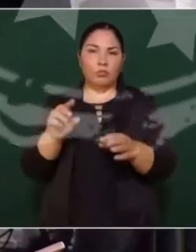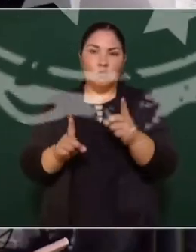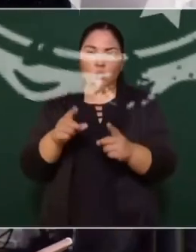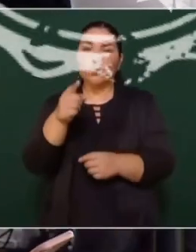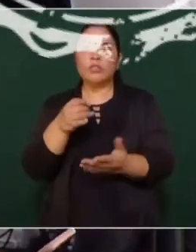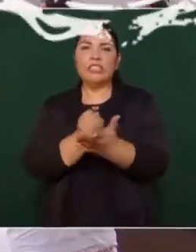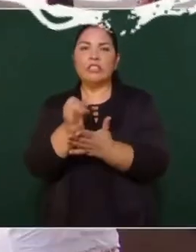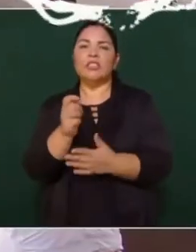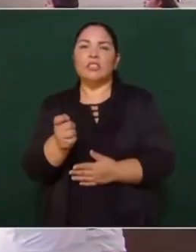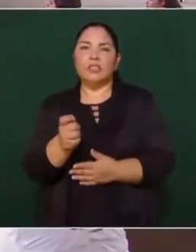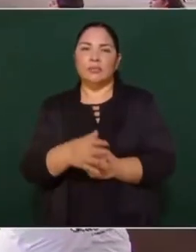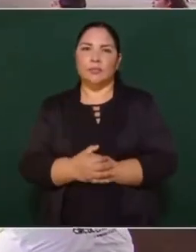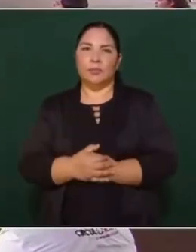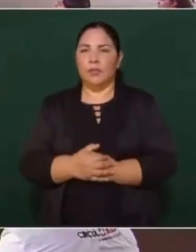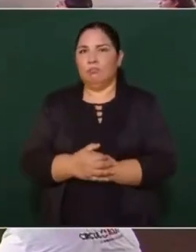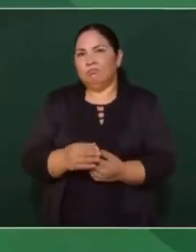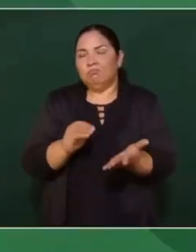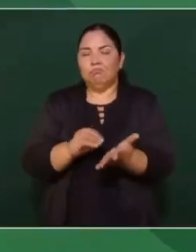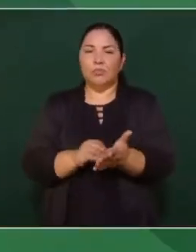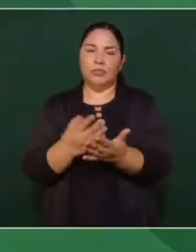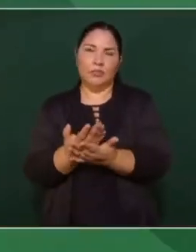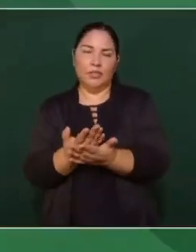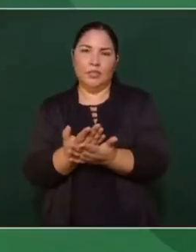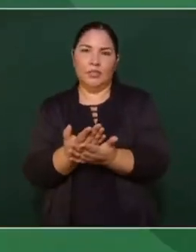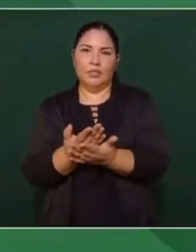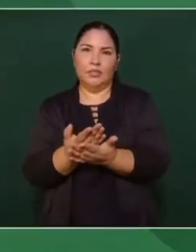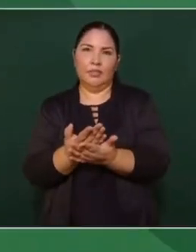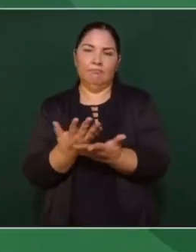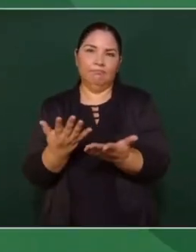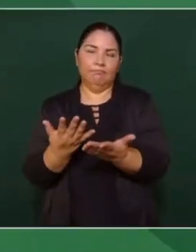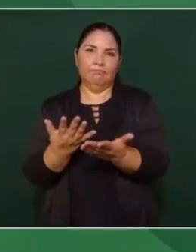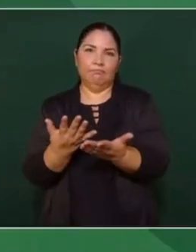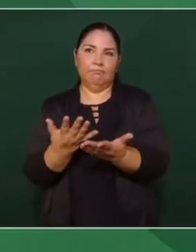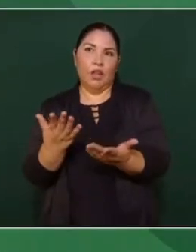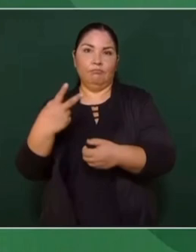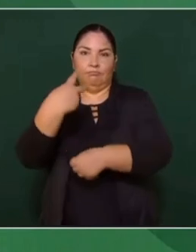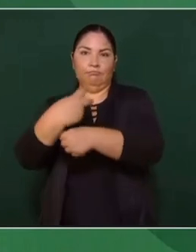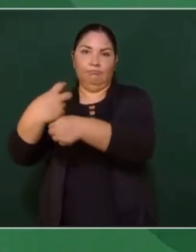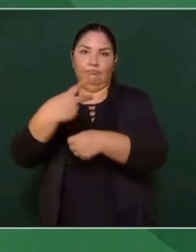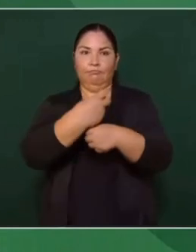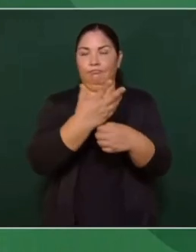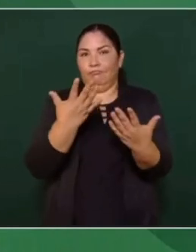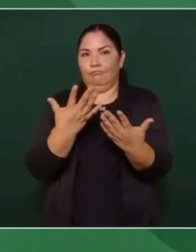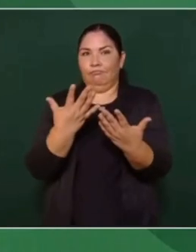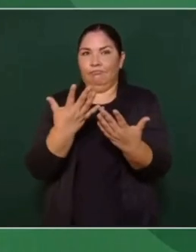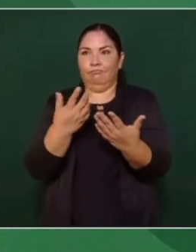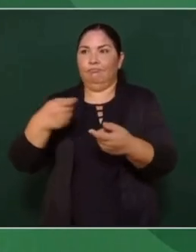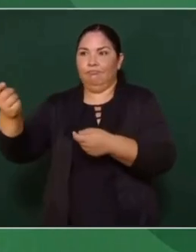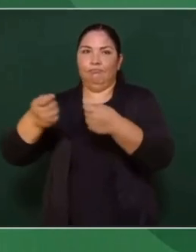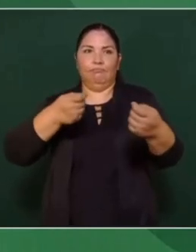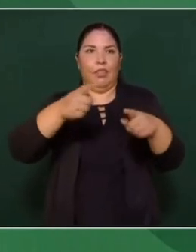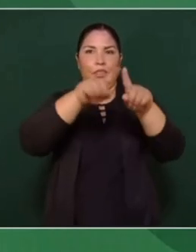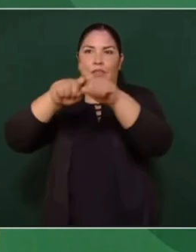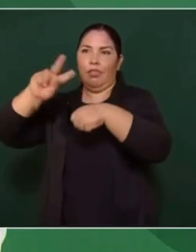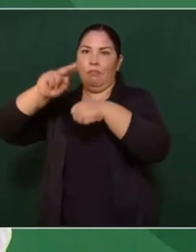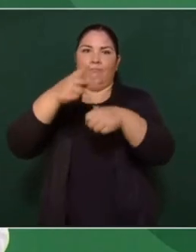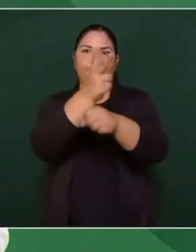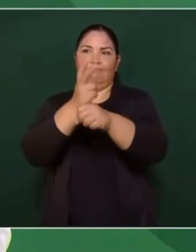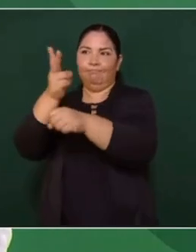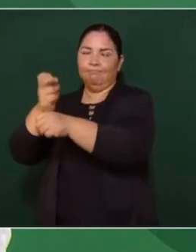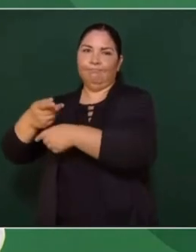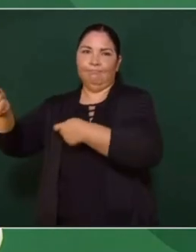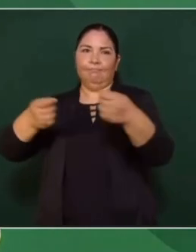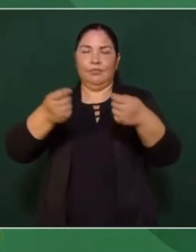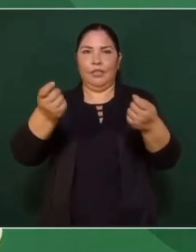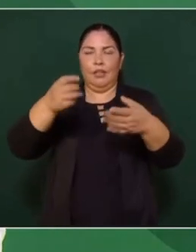¿Qué decisión ya tomó usted? Pues todavía estoy esperando que se piden las invitaciones a todos los países de